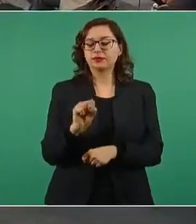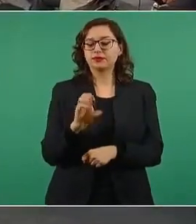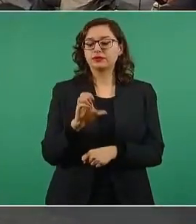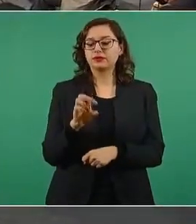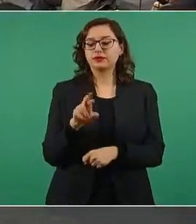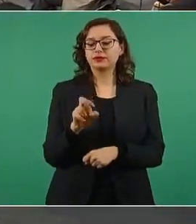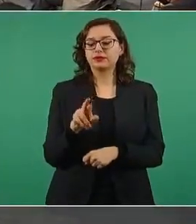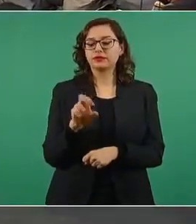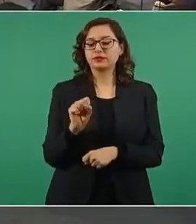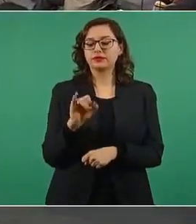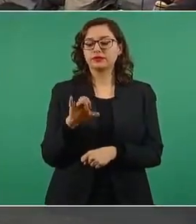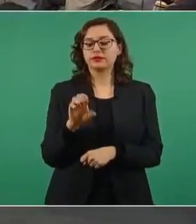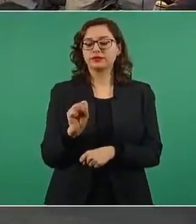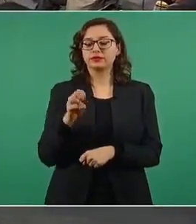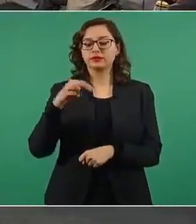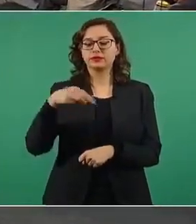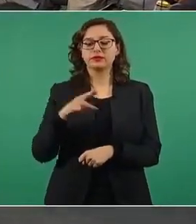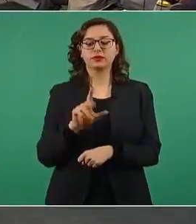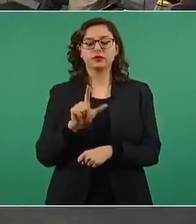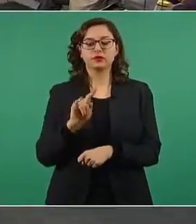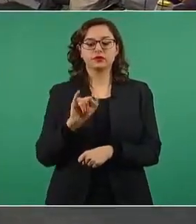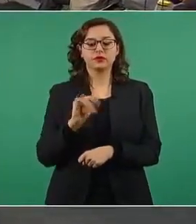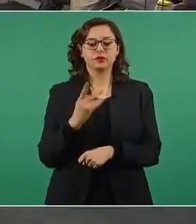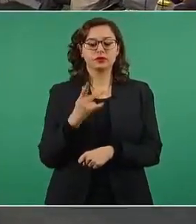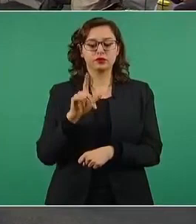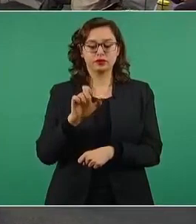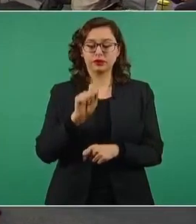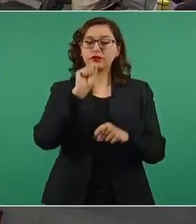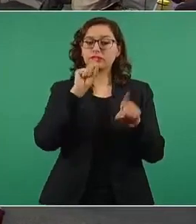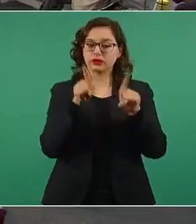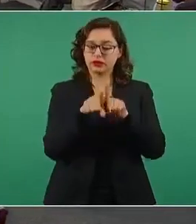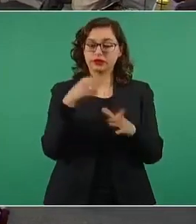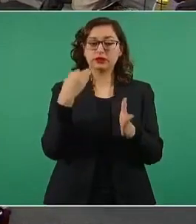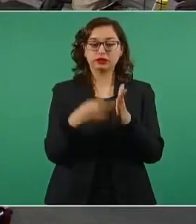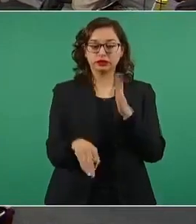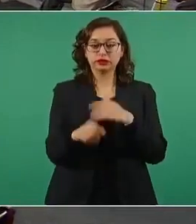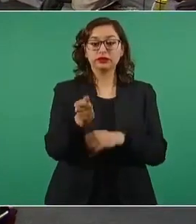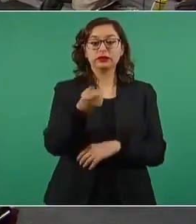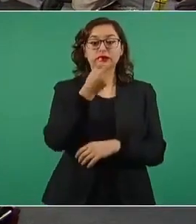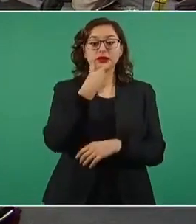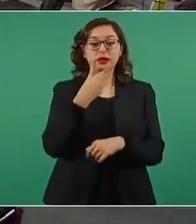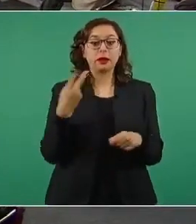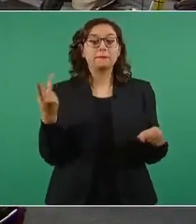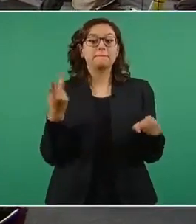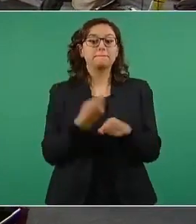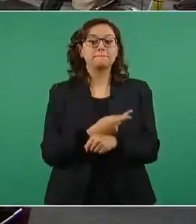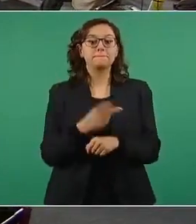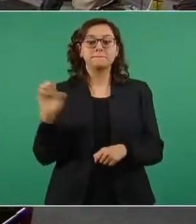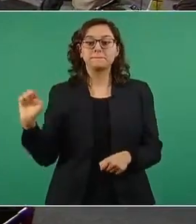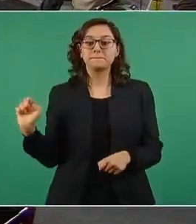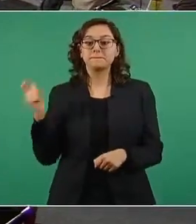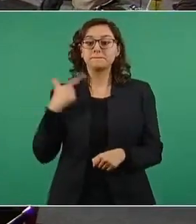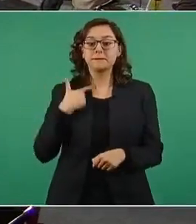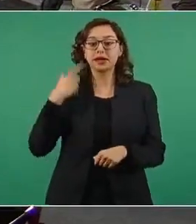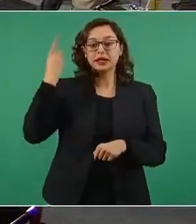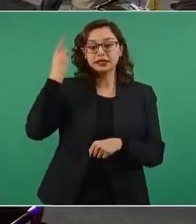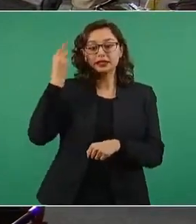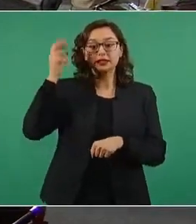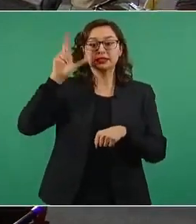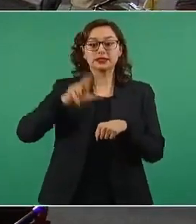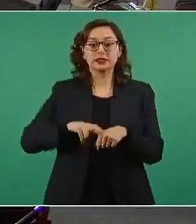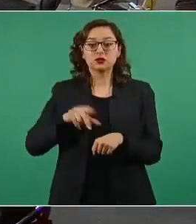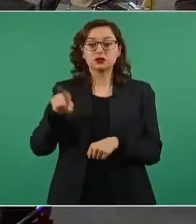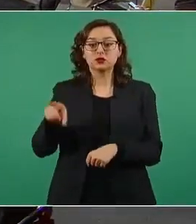que reciben medicamentos biológicos y por orden de la ex directora Serranía, la doctora